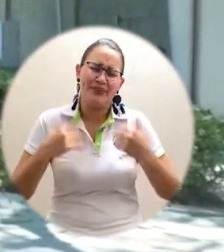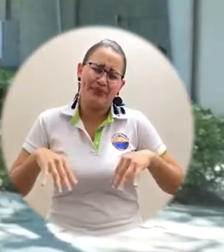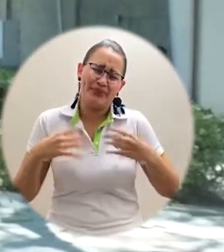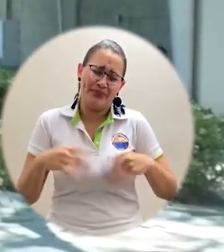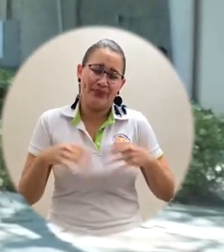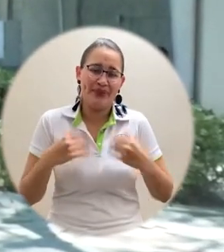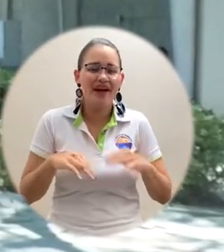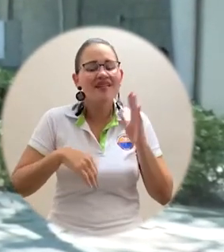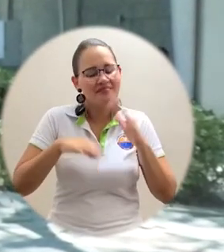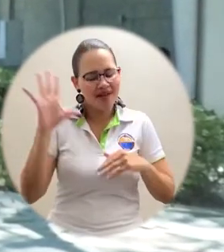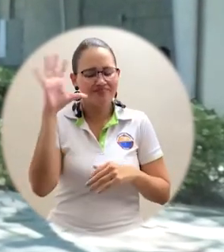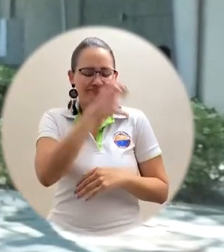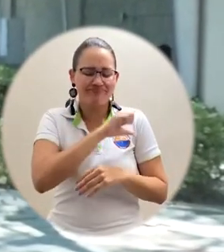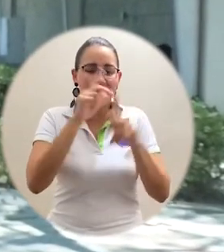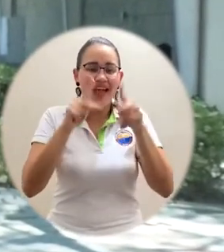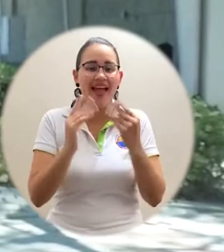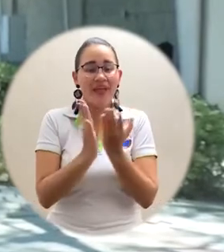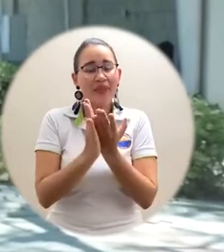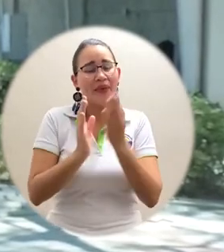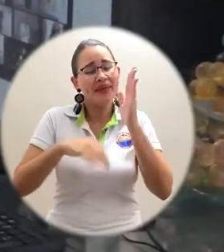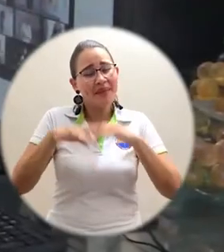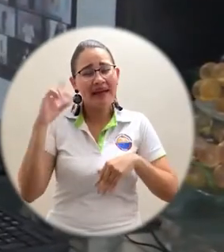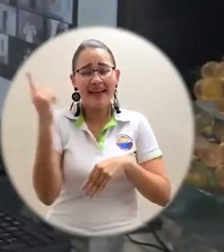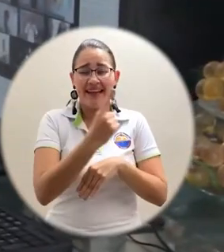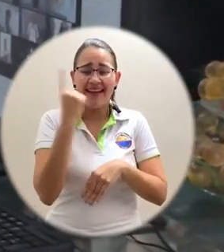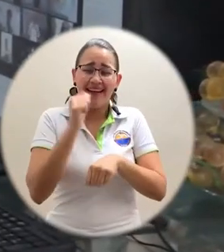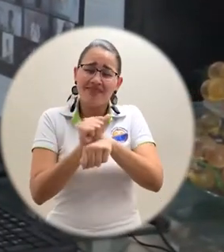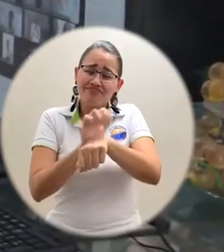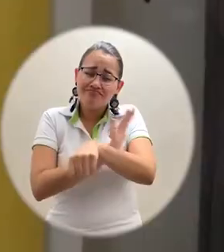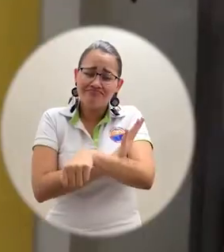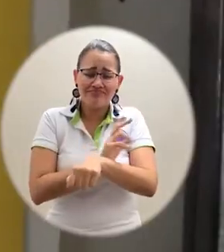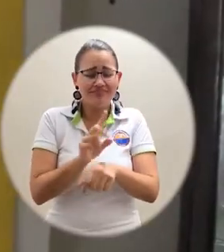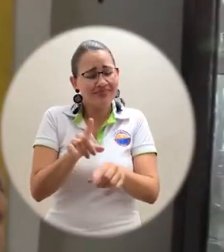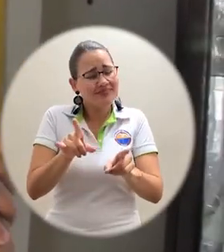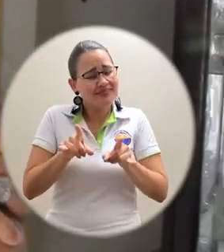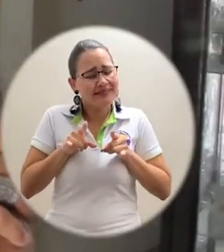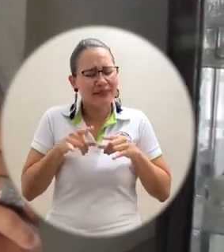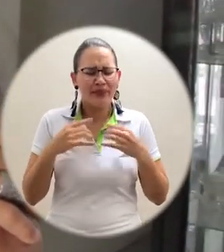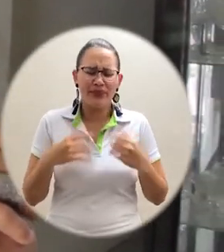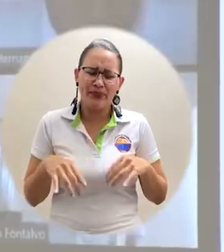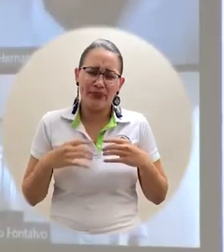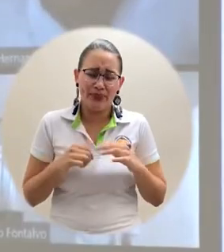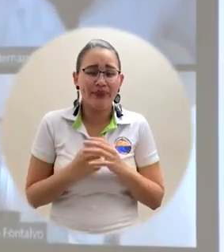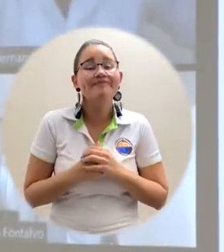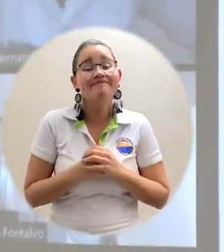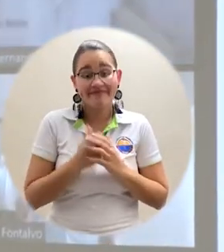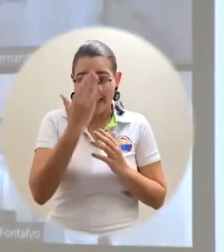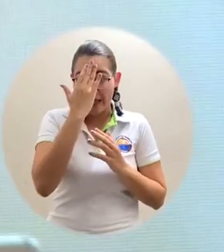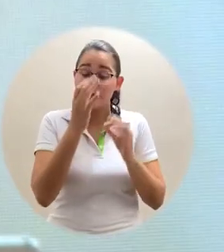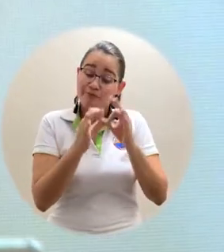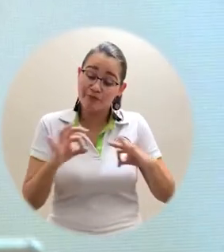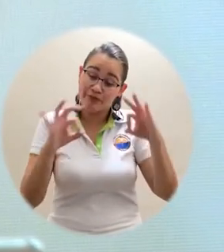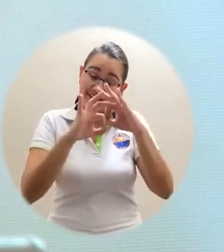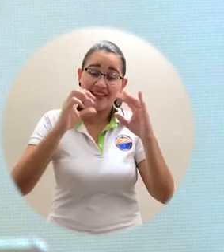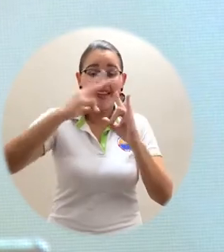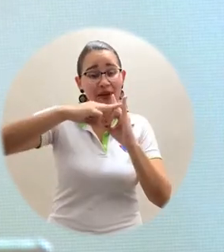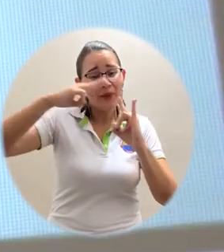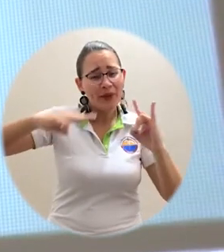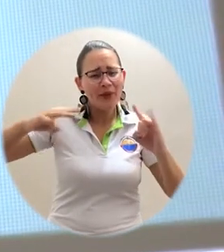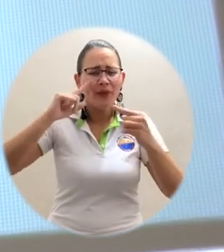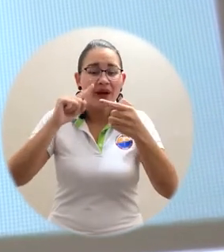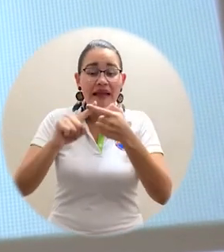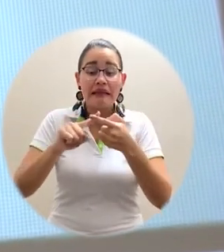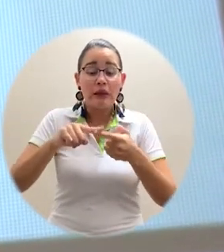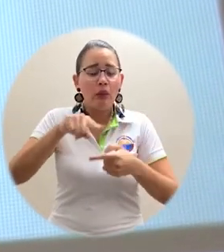eso nos permite ver el grado de sensibilidad de nuestros estudiantes ya graduados hoy y nos permite observar que la postura que tenemos como